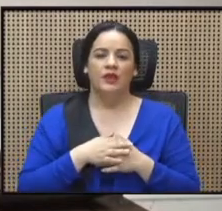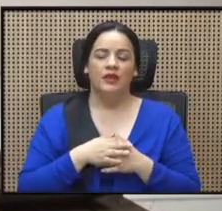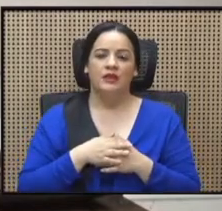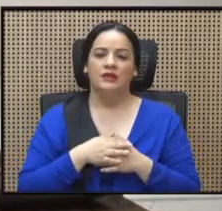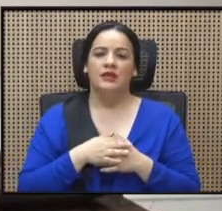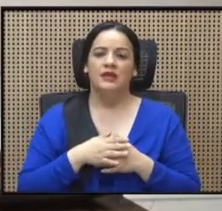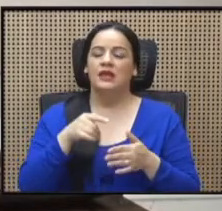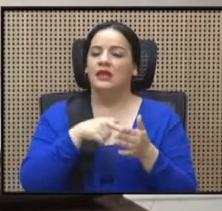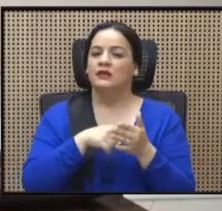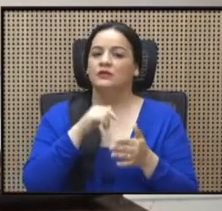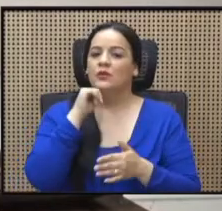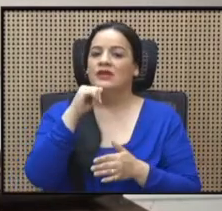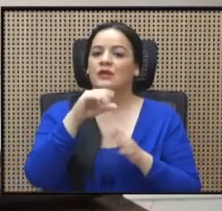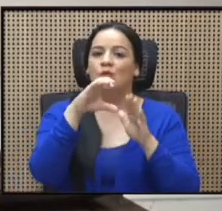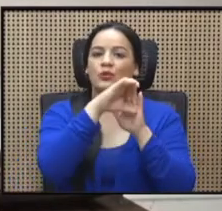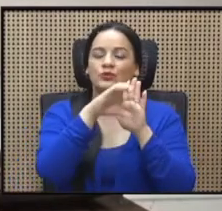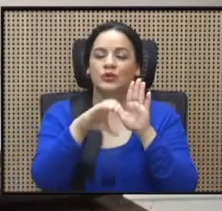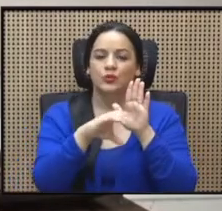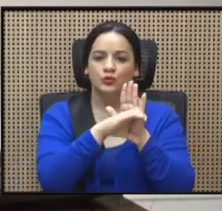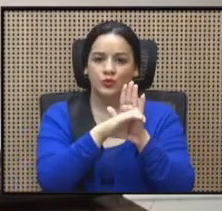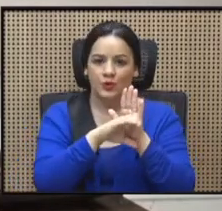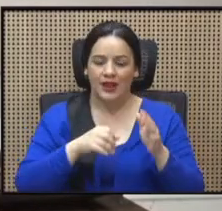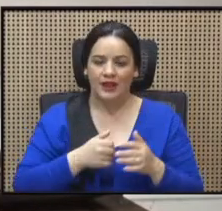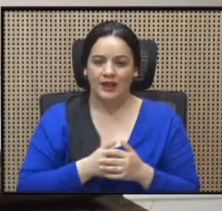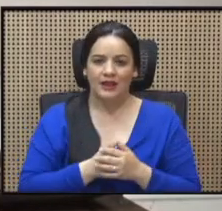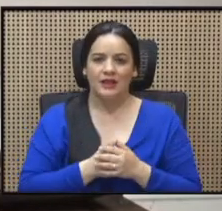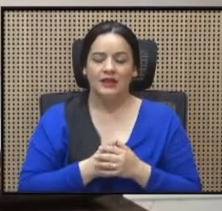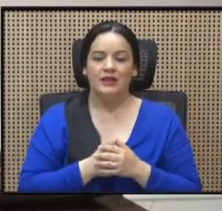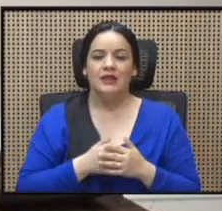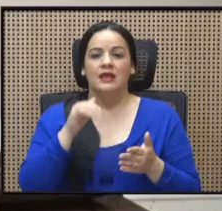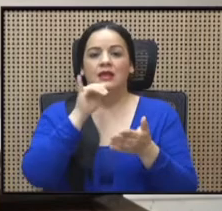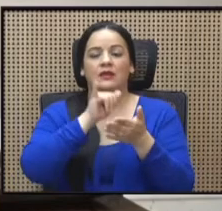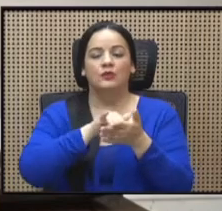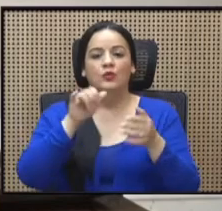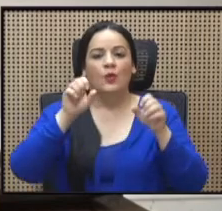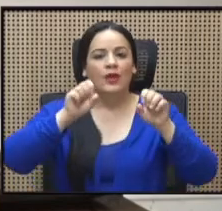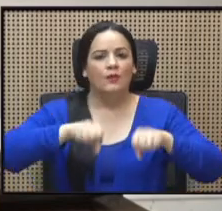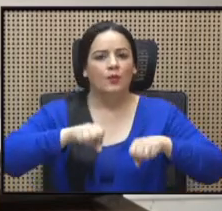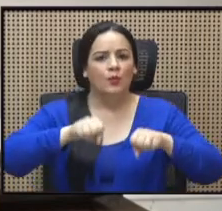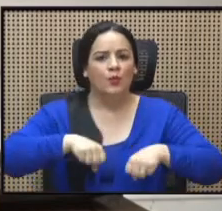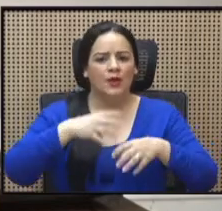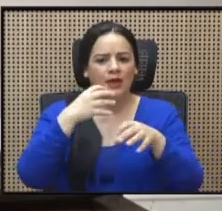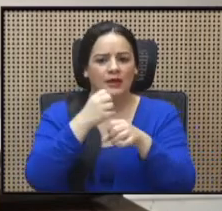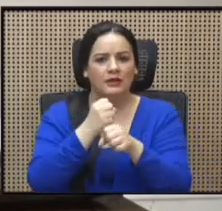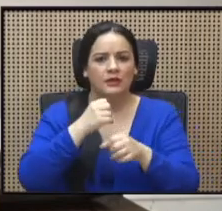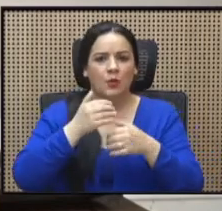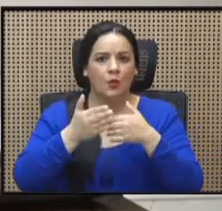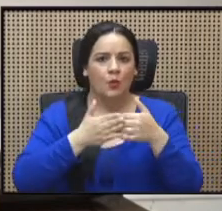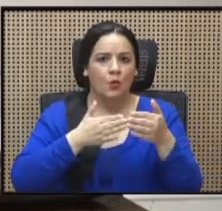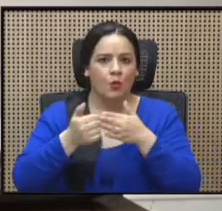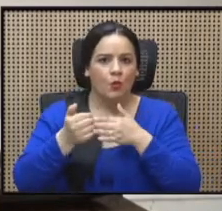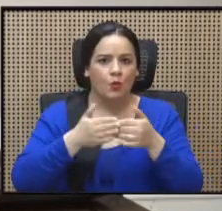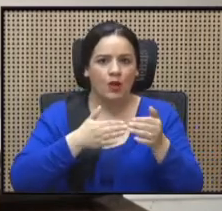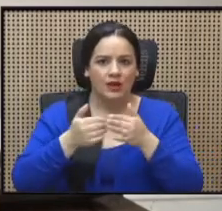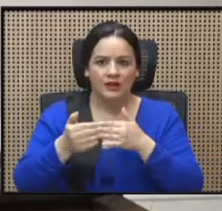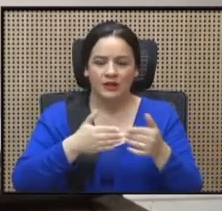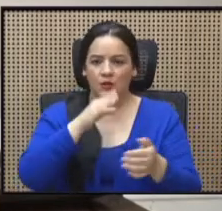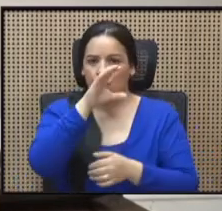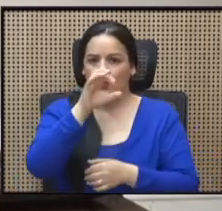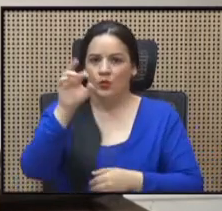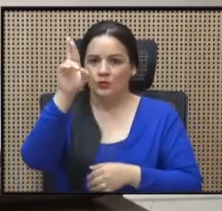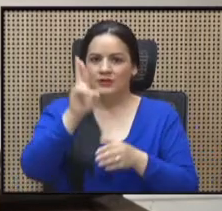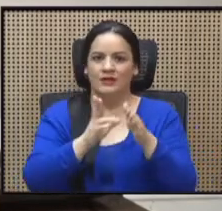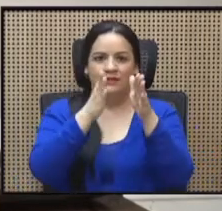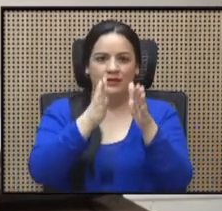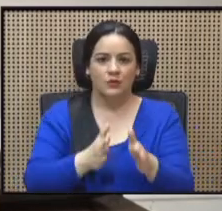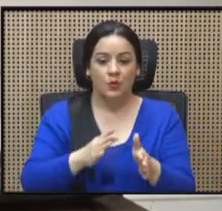inconstitucional. Y esto lo que puede generar es que cualquier costarricense, una vez que